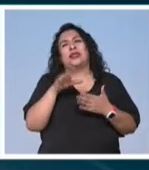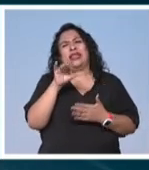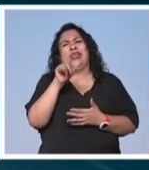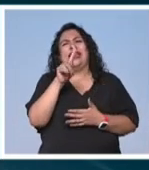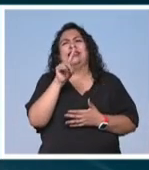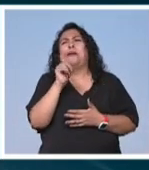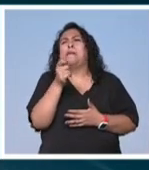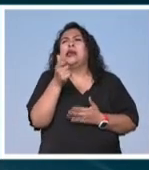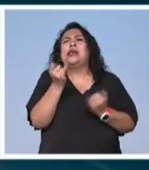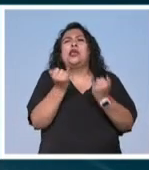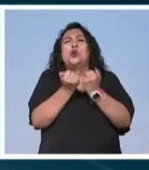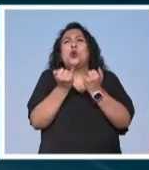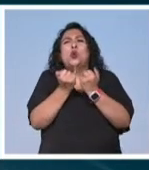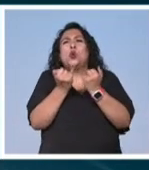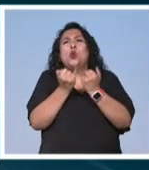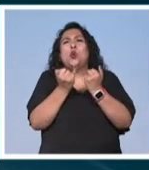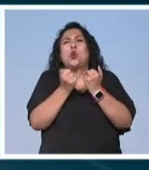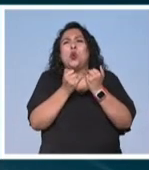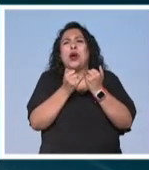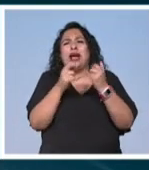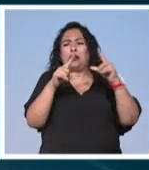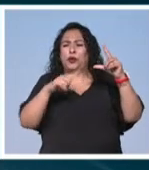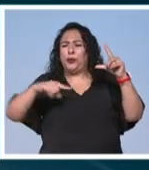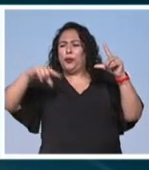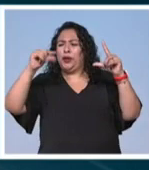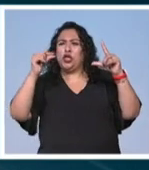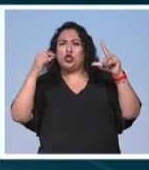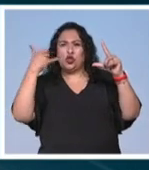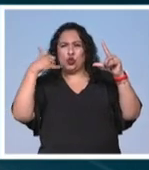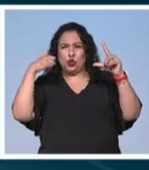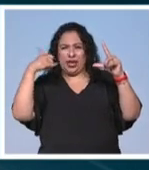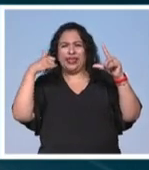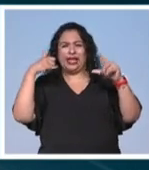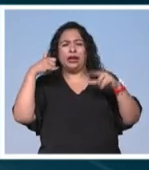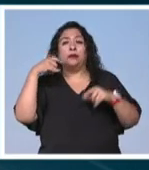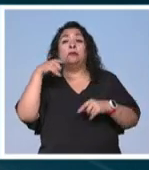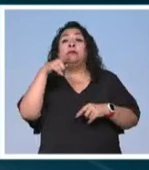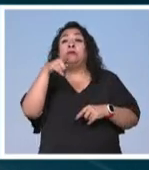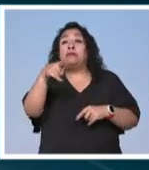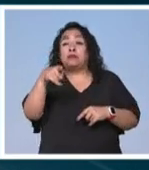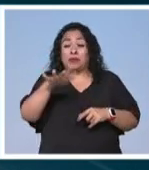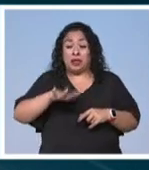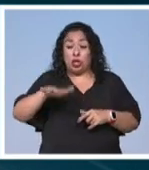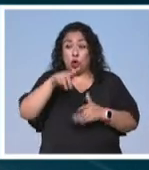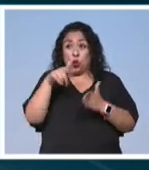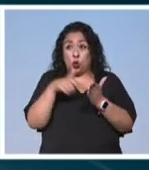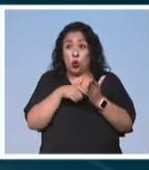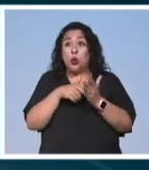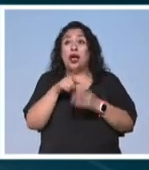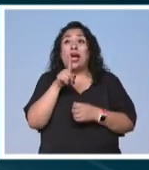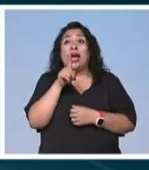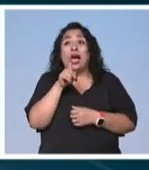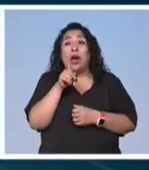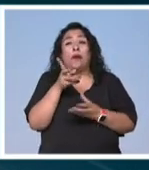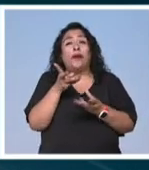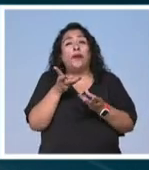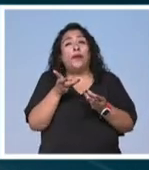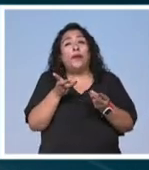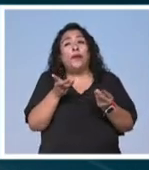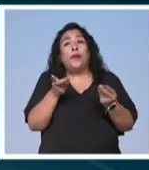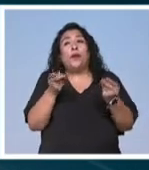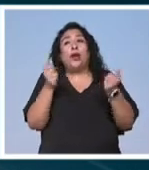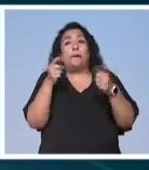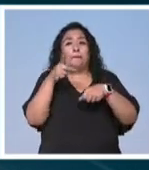es decir es similar a la península de Yucatán y en este tipo de sustratos el agua va disolviendo